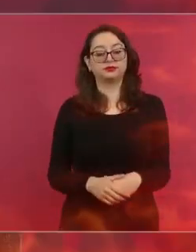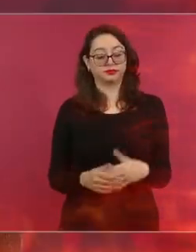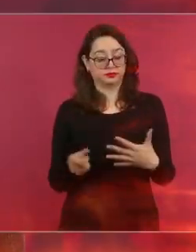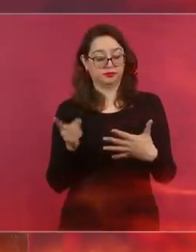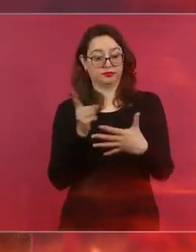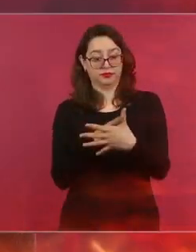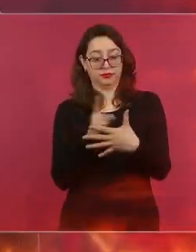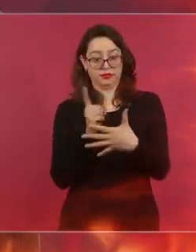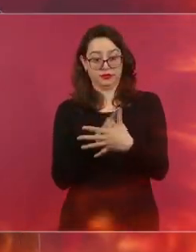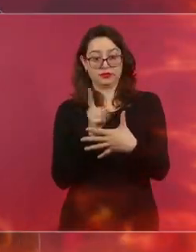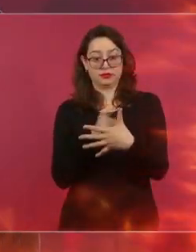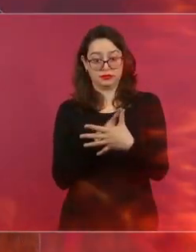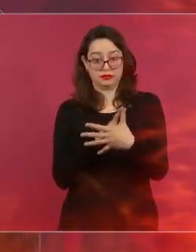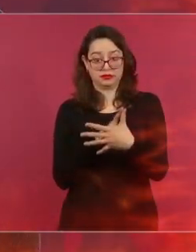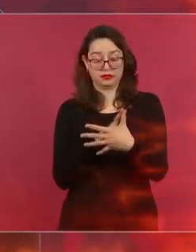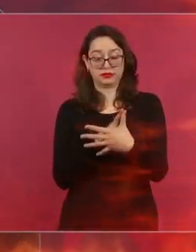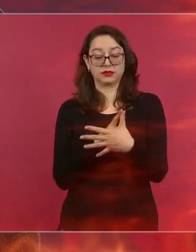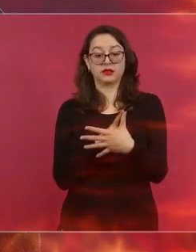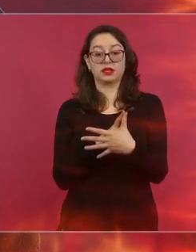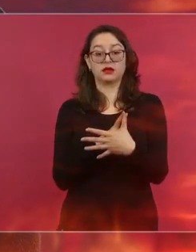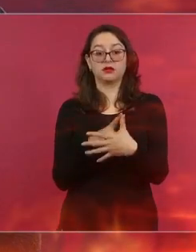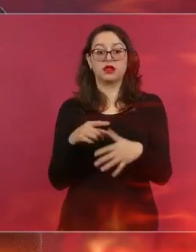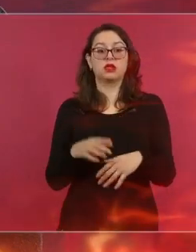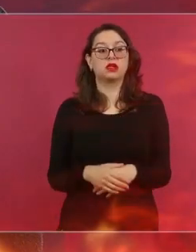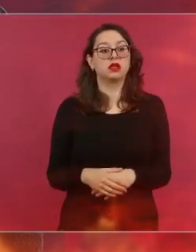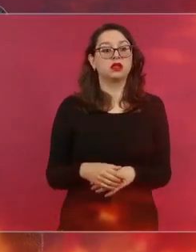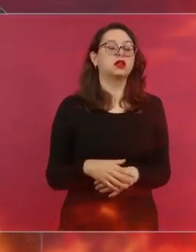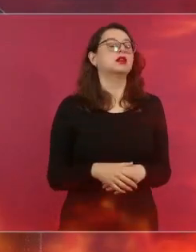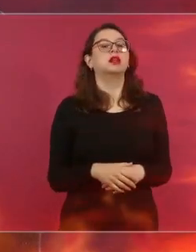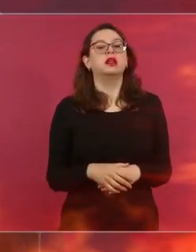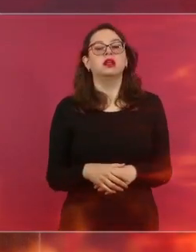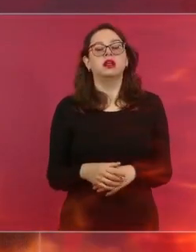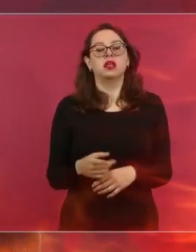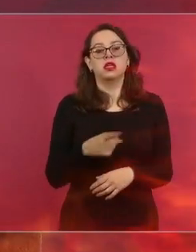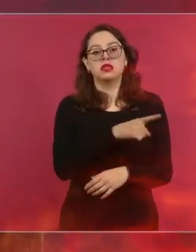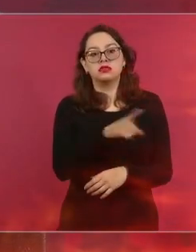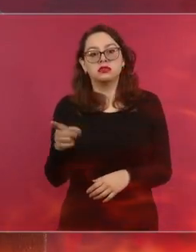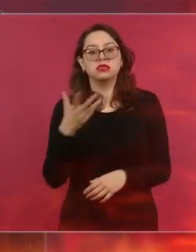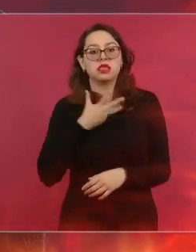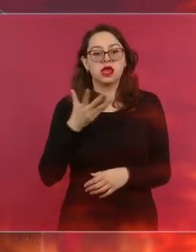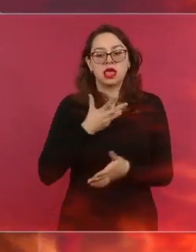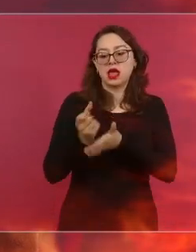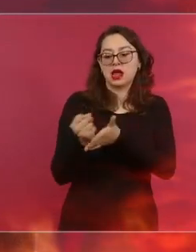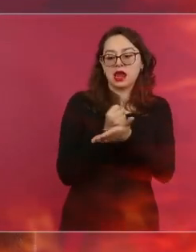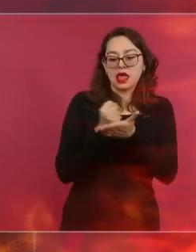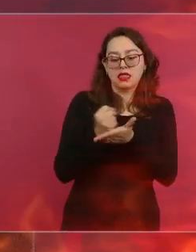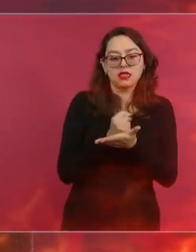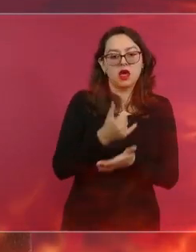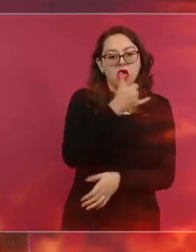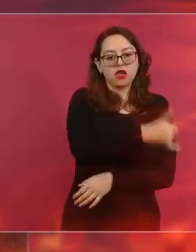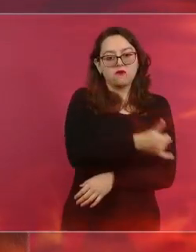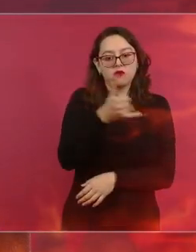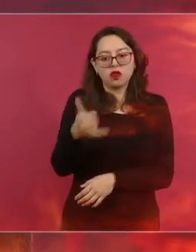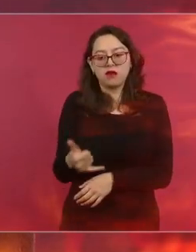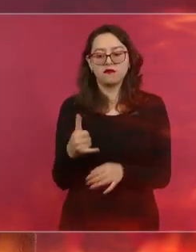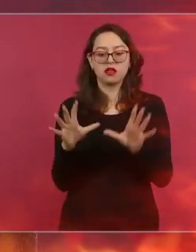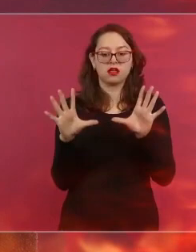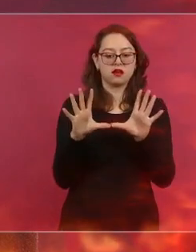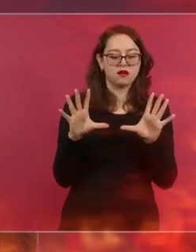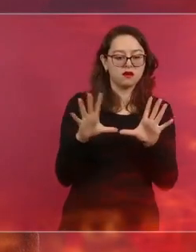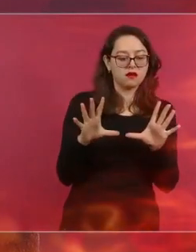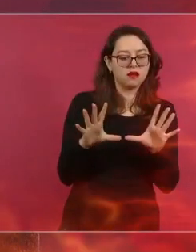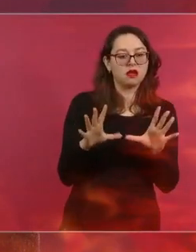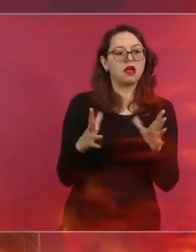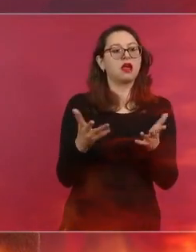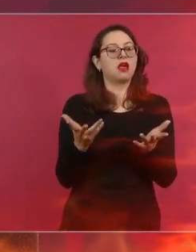elementos cada uno. ver si por fin con esto disminuye la violencia o no. Para garantizar la paz, dice, y evitar el robo a las viviendas.